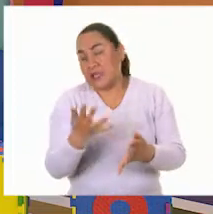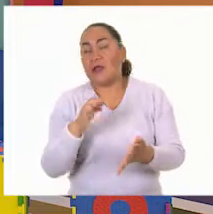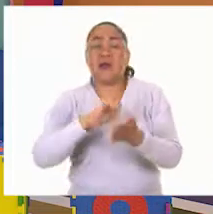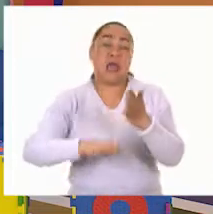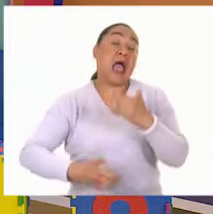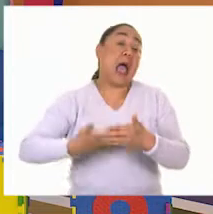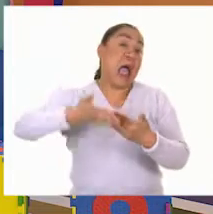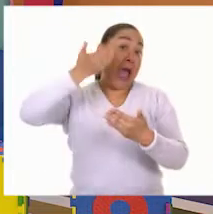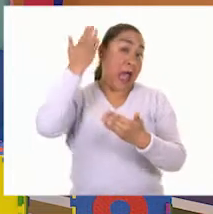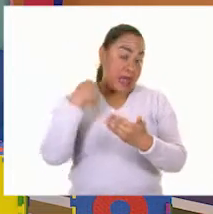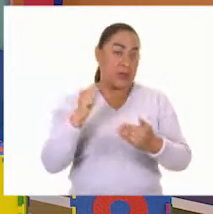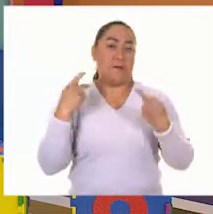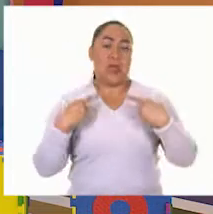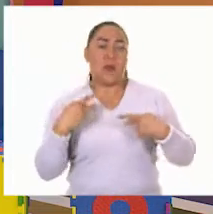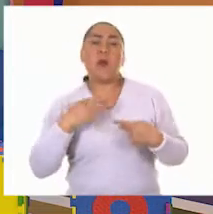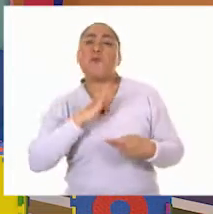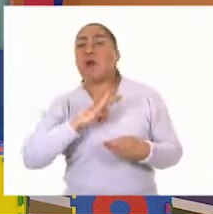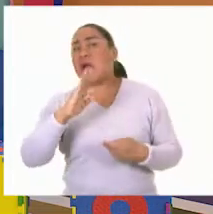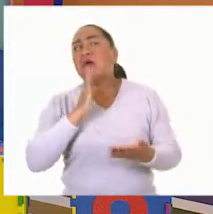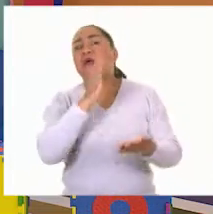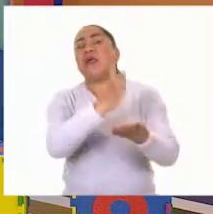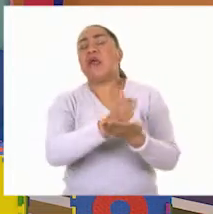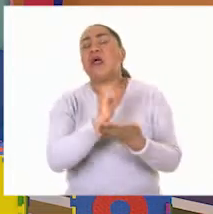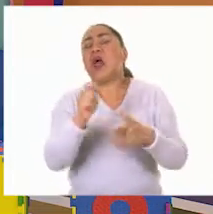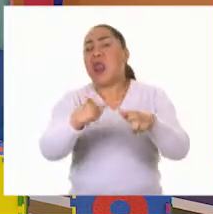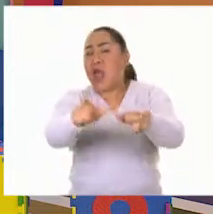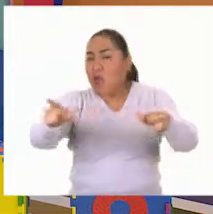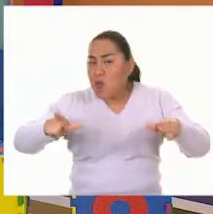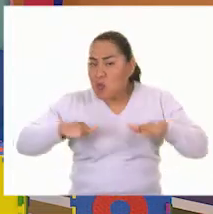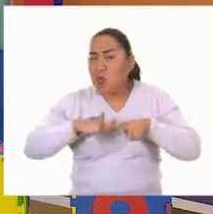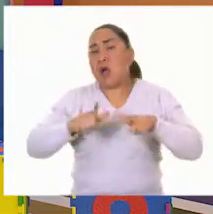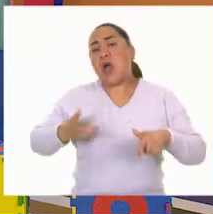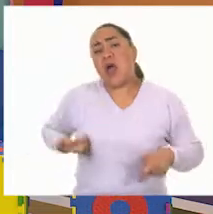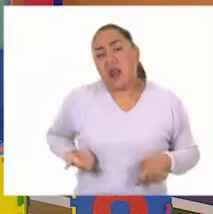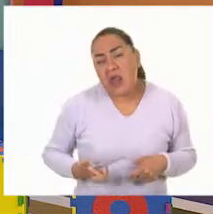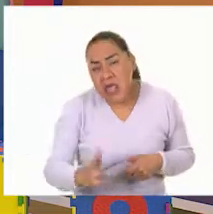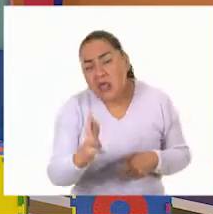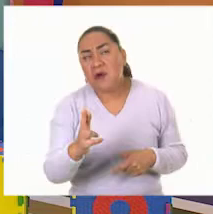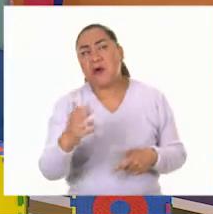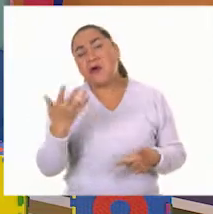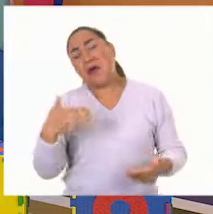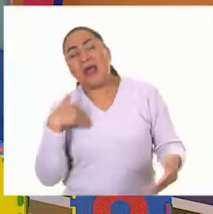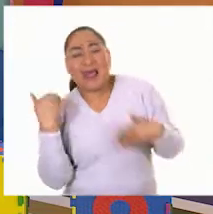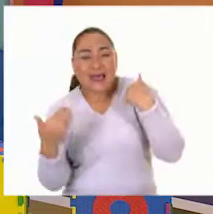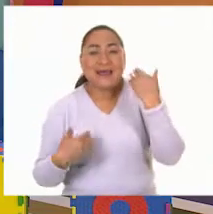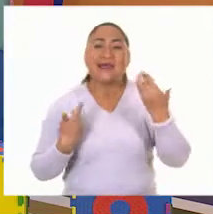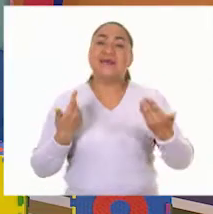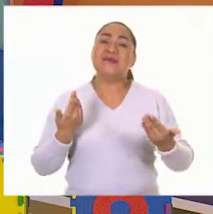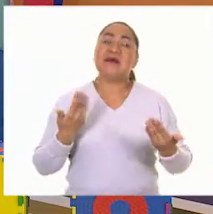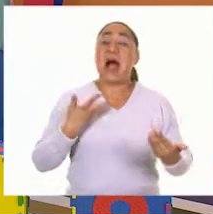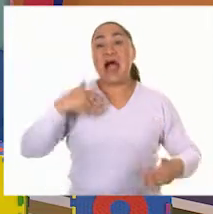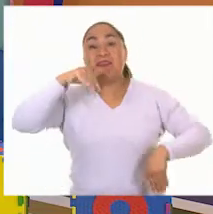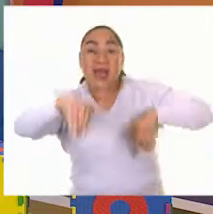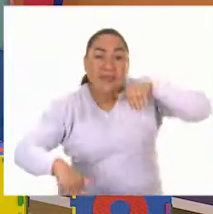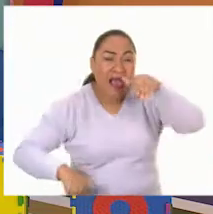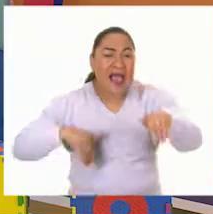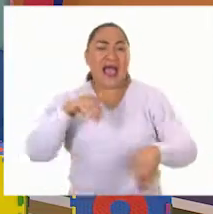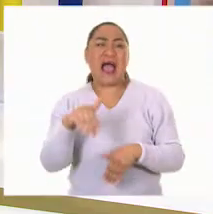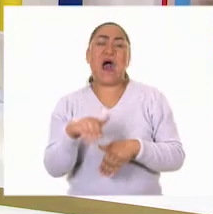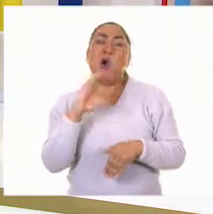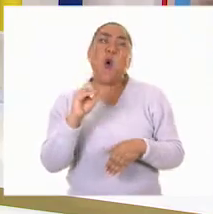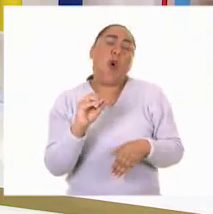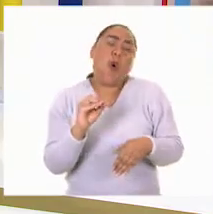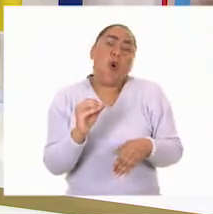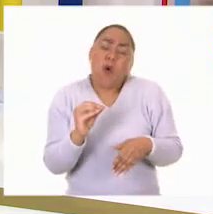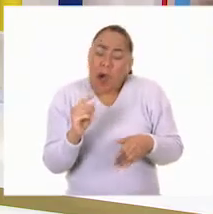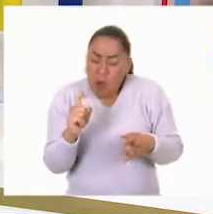podía ir a los ríos, a las lagunas, a divertirse, algunos podían nadar un rato, otros podían simplemente meterse al